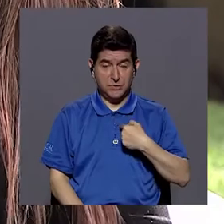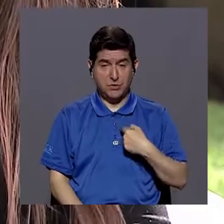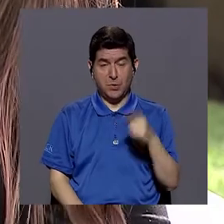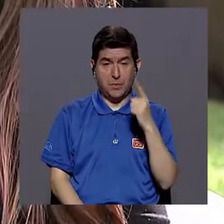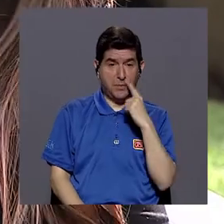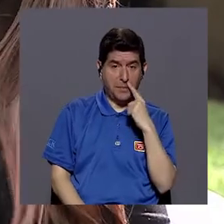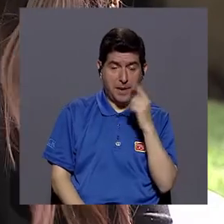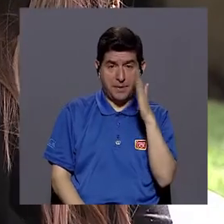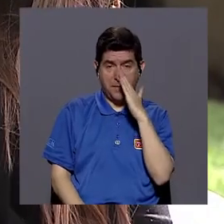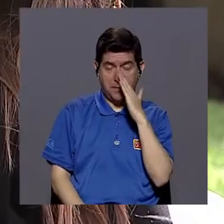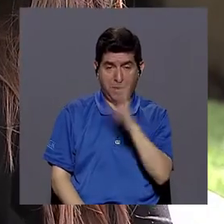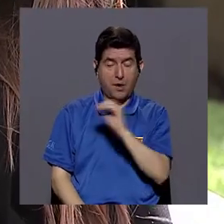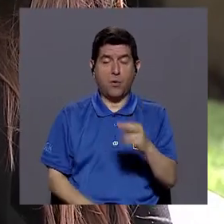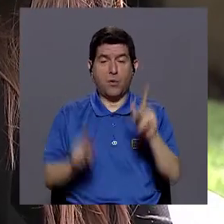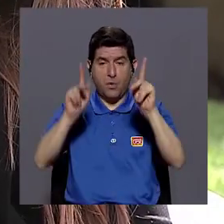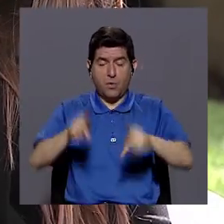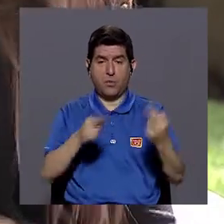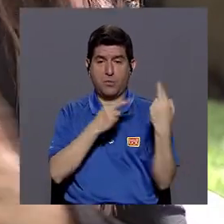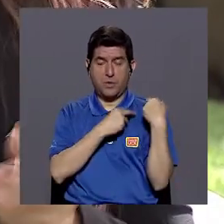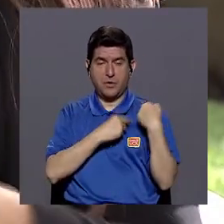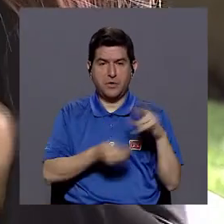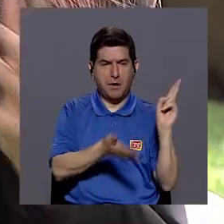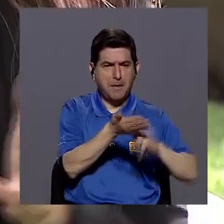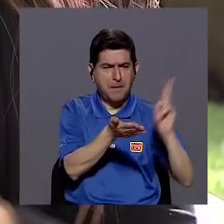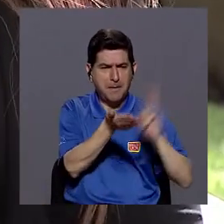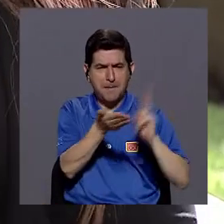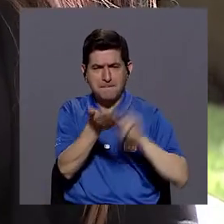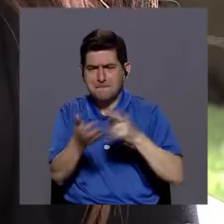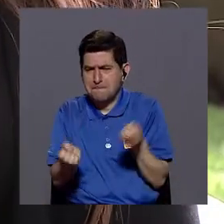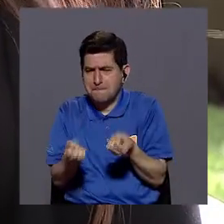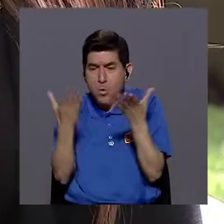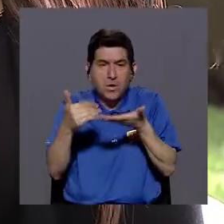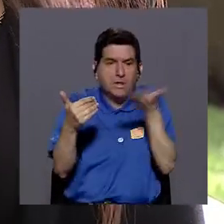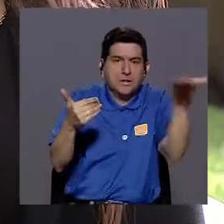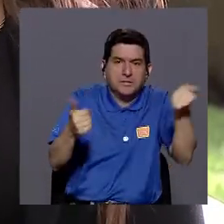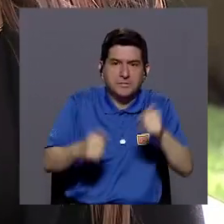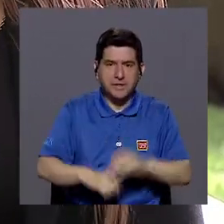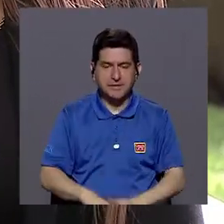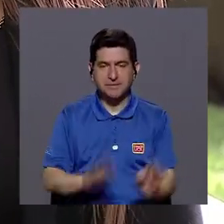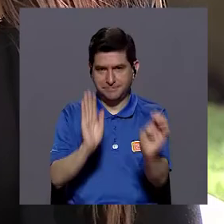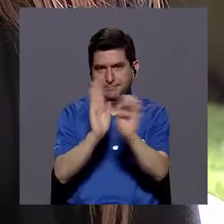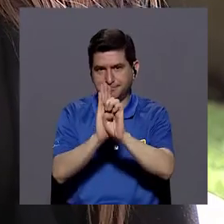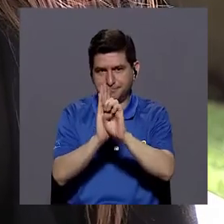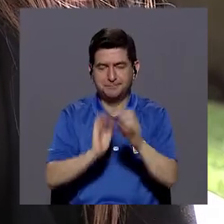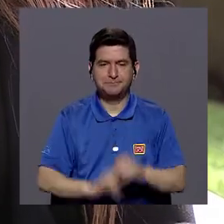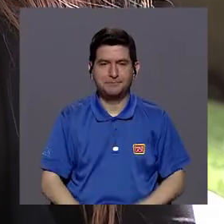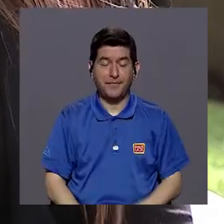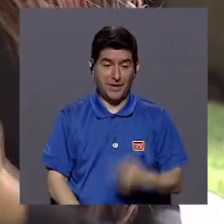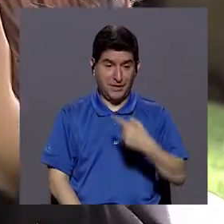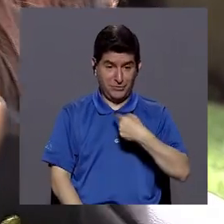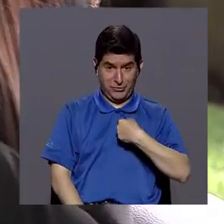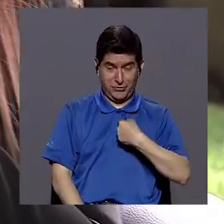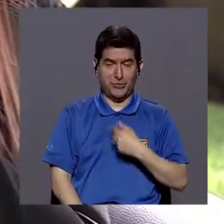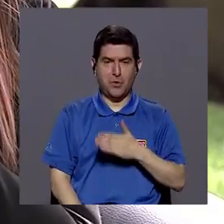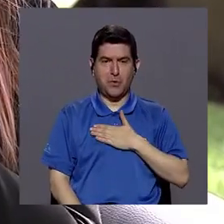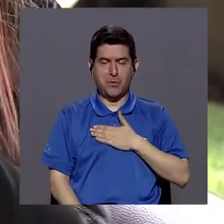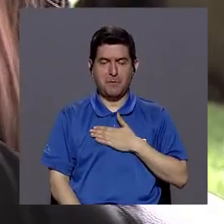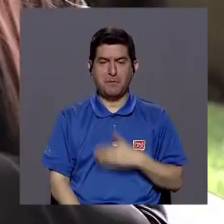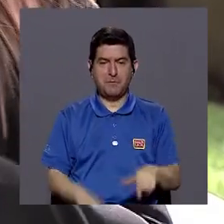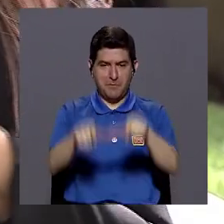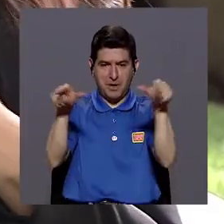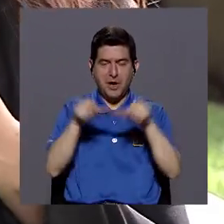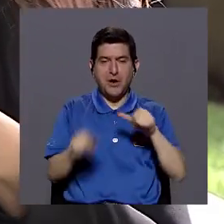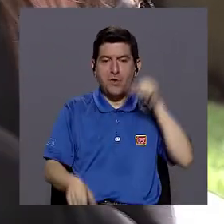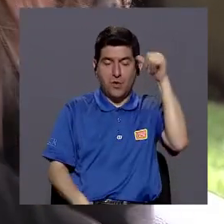como padre, madre o persona encargada le matriculo en ese montón de cosas, por poner un ejemplo, entonces yo desde mi posición de